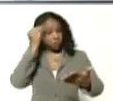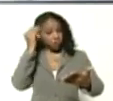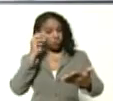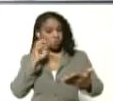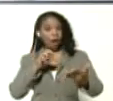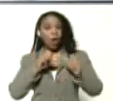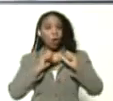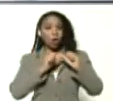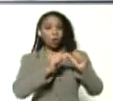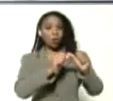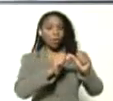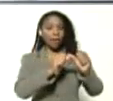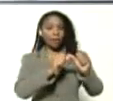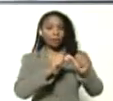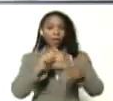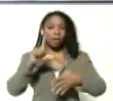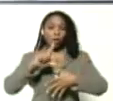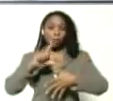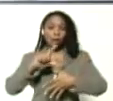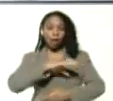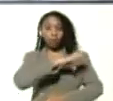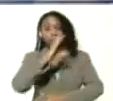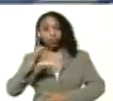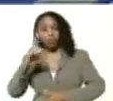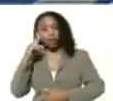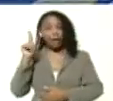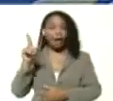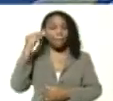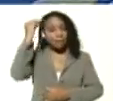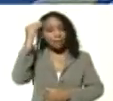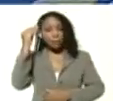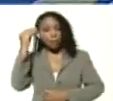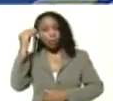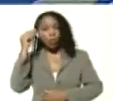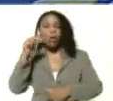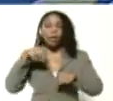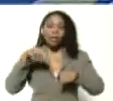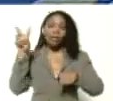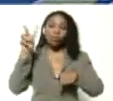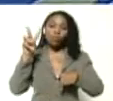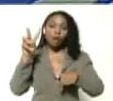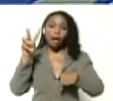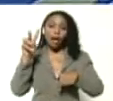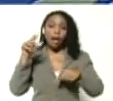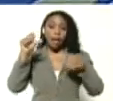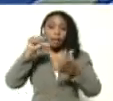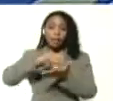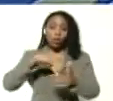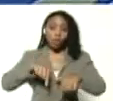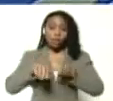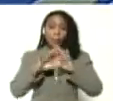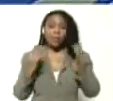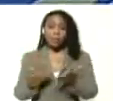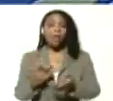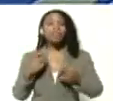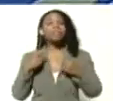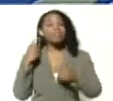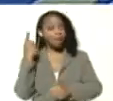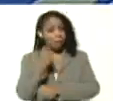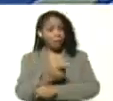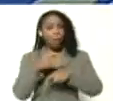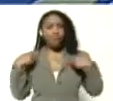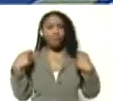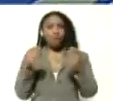continuidad latinoamericana-caribeña del pensamiento. Y Venezuela, en medio de esta pandemia, así debemos difundirlo al mundo,